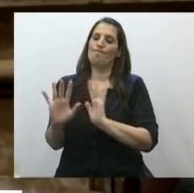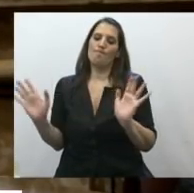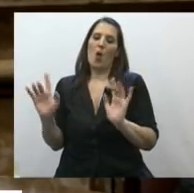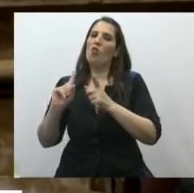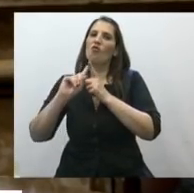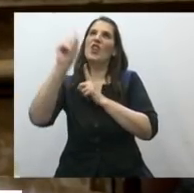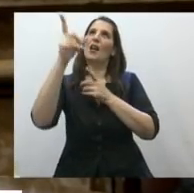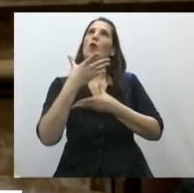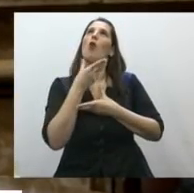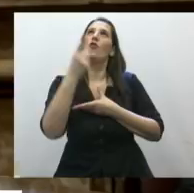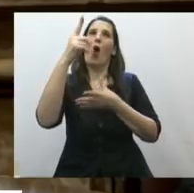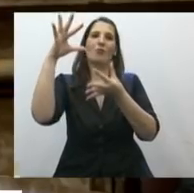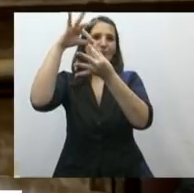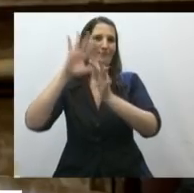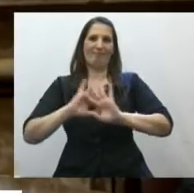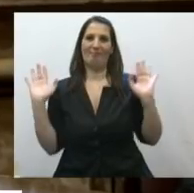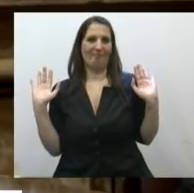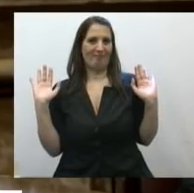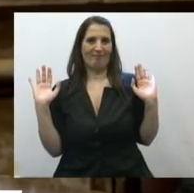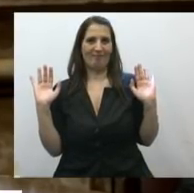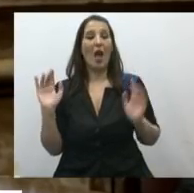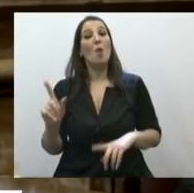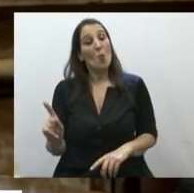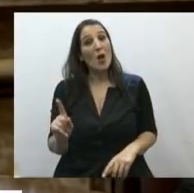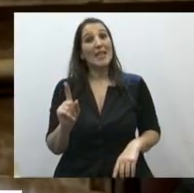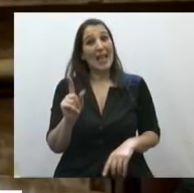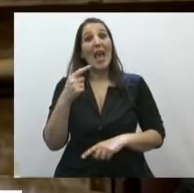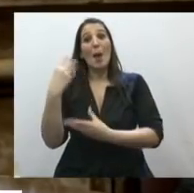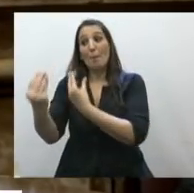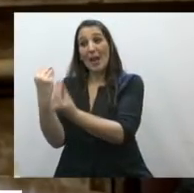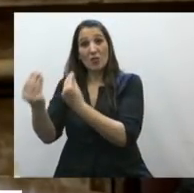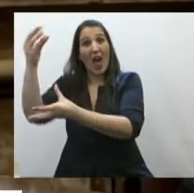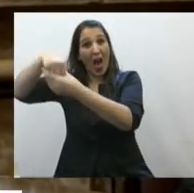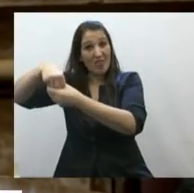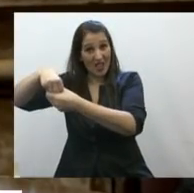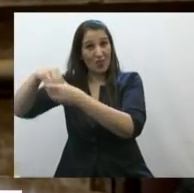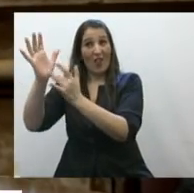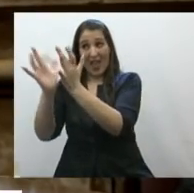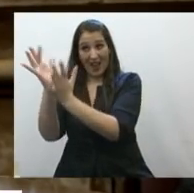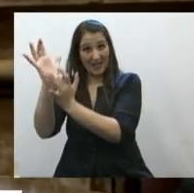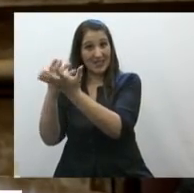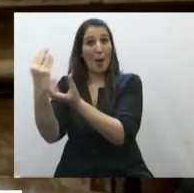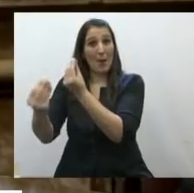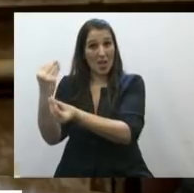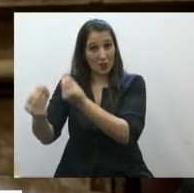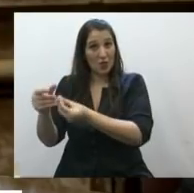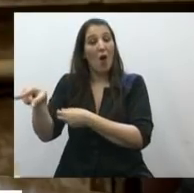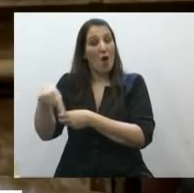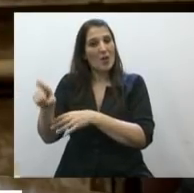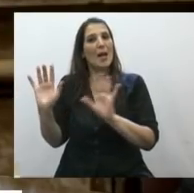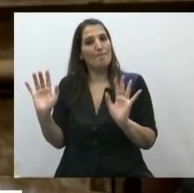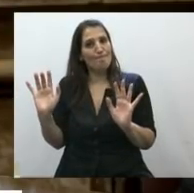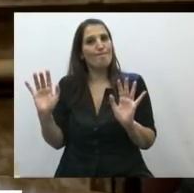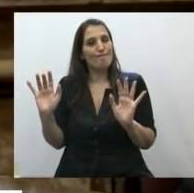quienes nos manifestamos a favor, les debo decir que si es por los intérpretes de la Iglesia, yo ya vengo a ser así como una pecadora